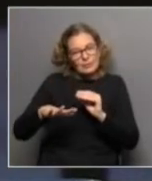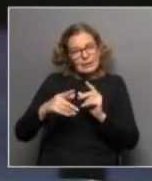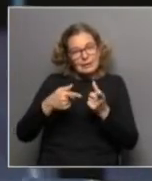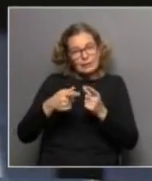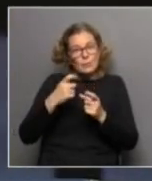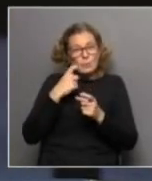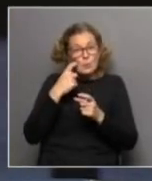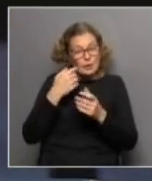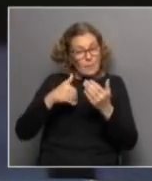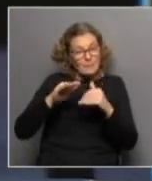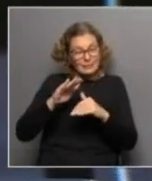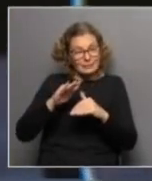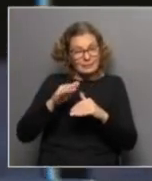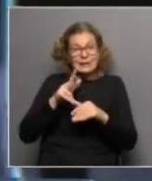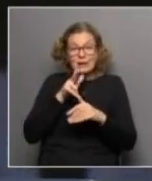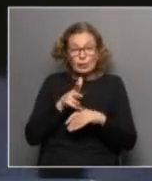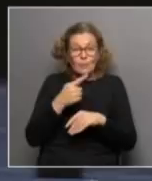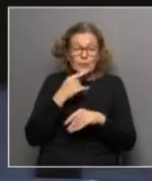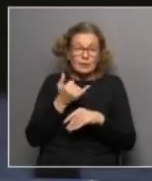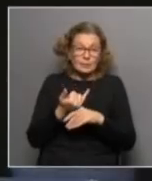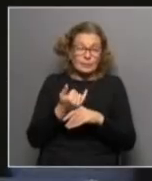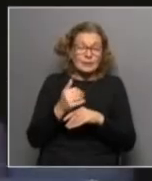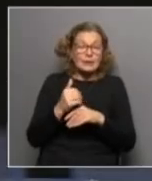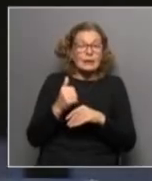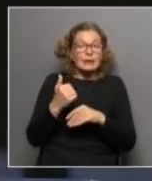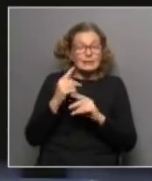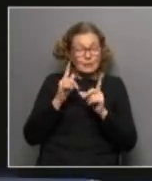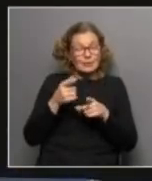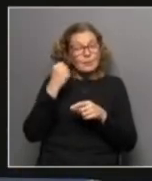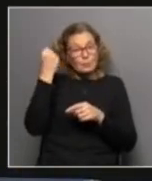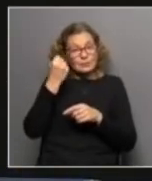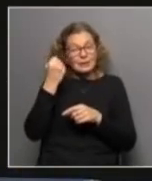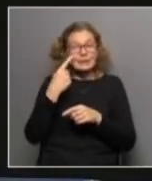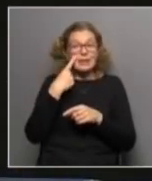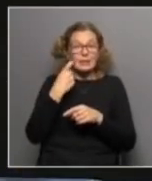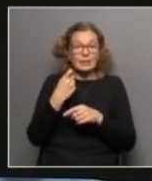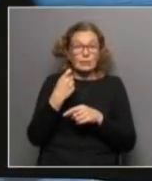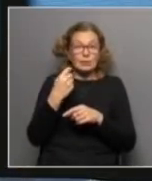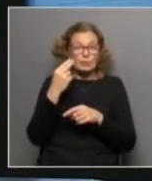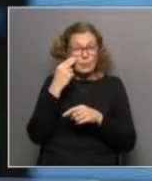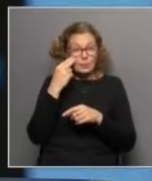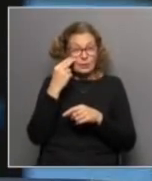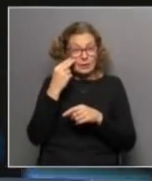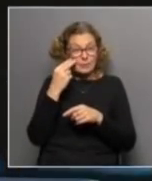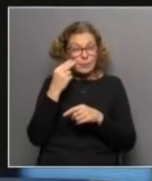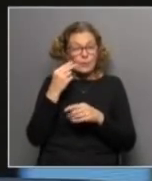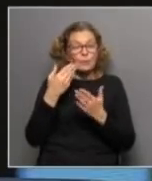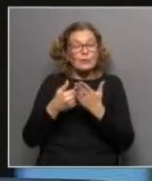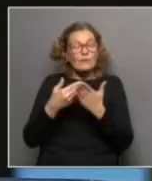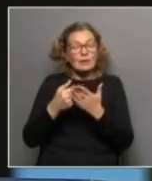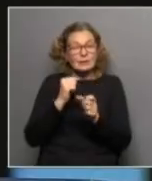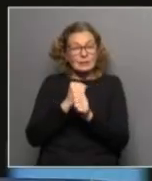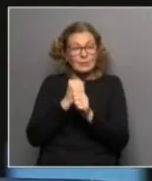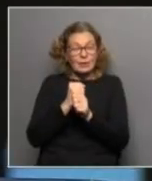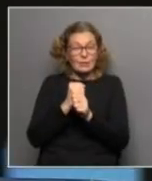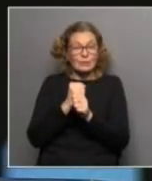sean más numerosos. Pero, por otro lado, también, y especialmente es importante tenerlo en cuenta en épocas de crisis y de restricción del empleo, el